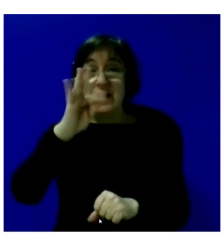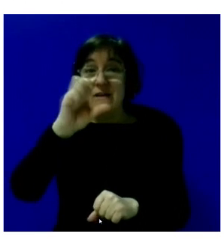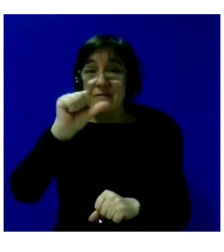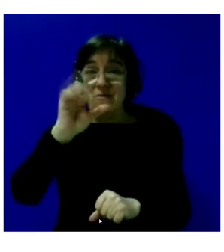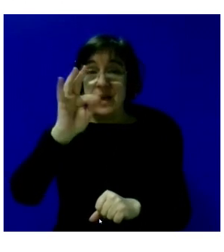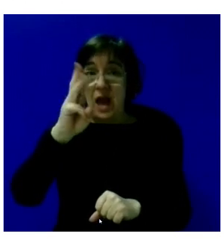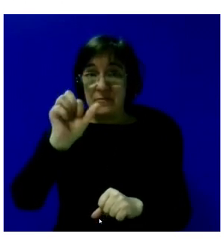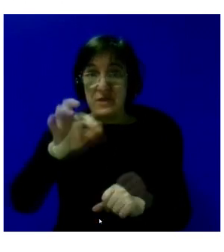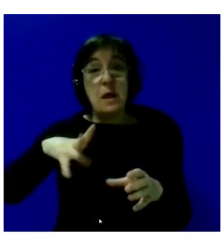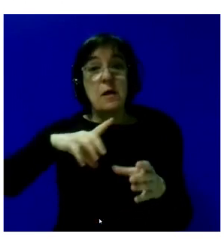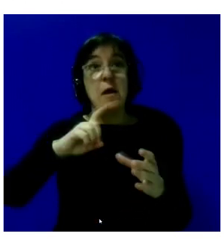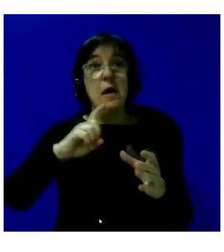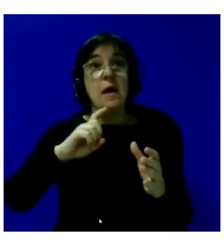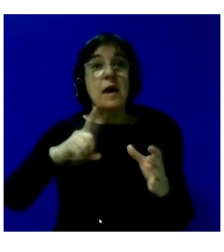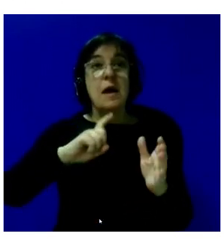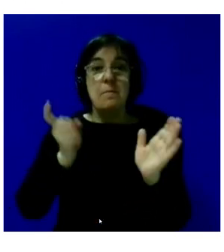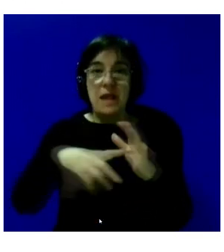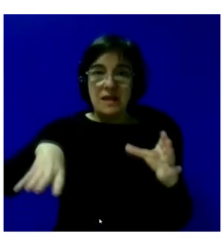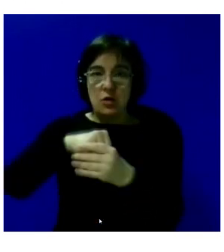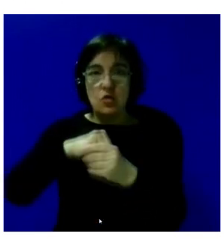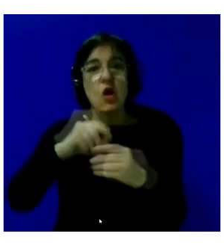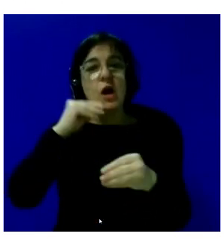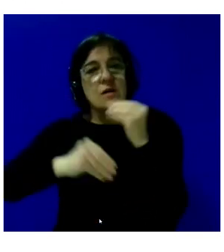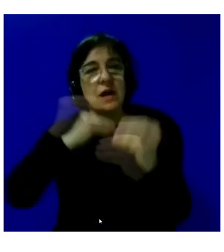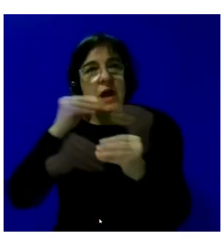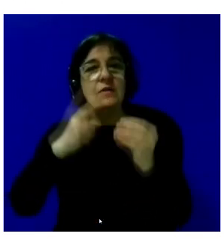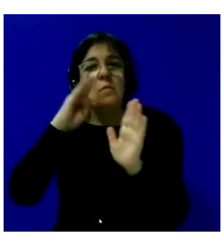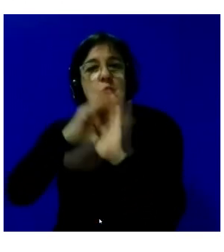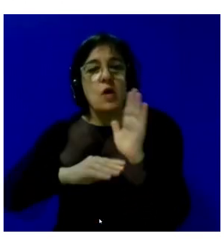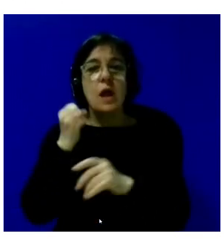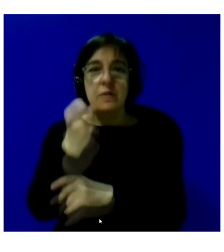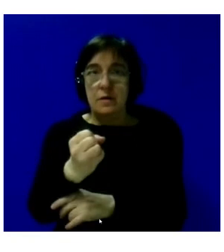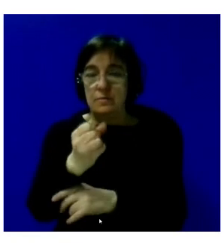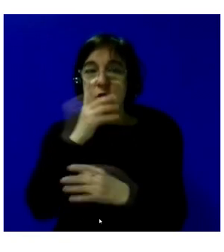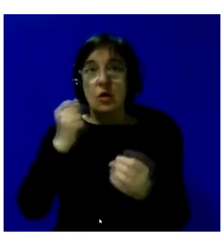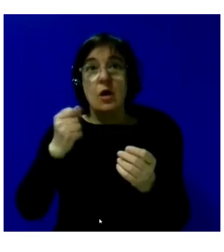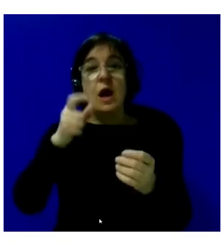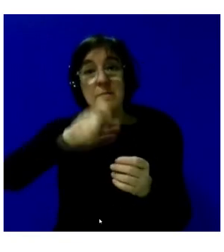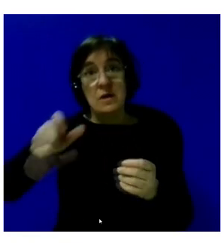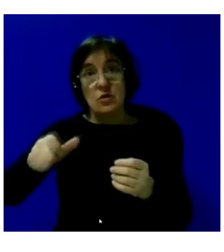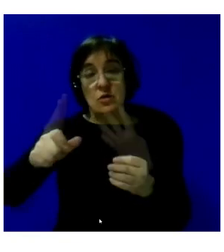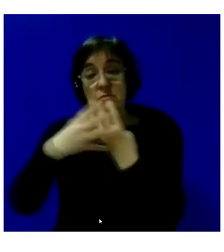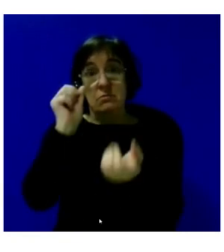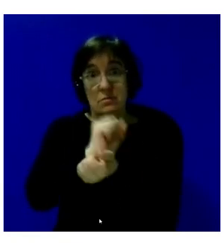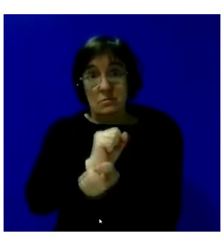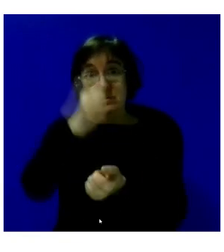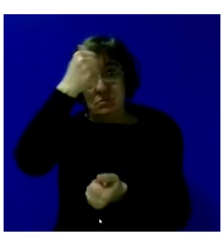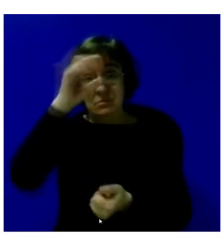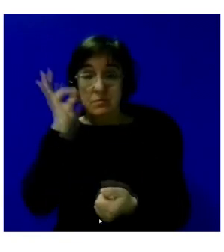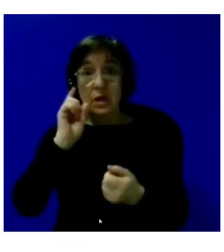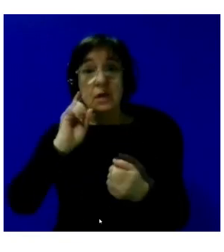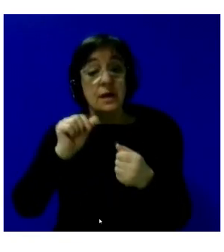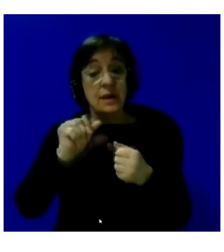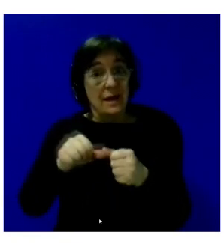Inclusión realiza un programa de apoyo a personas reclusas y reclusas. Y desde entonces